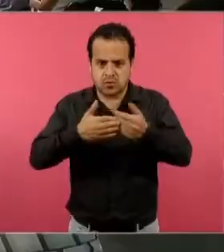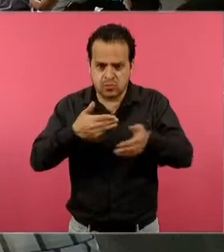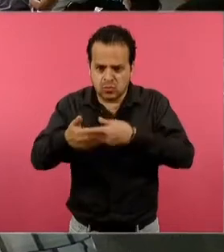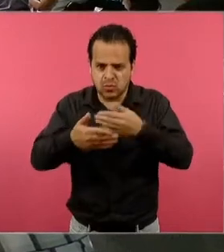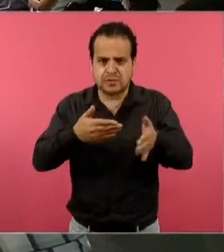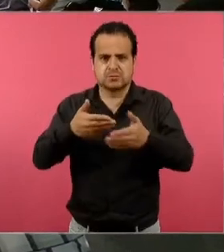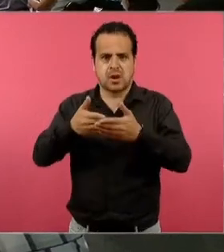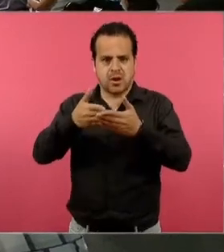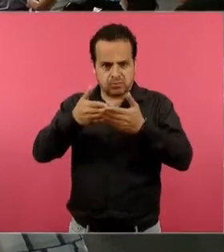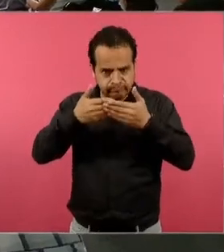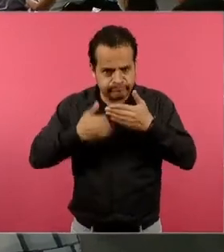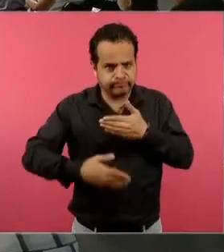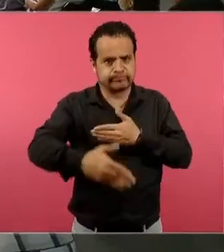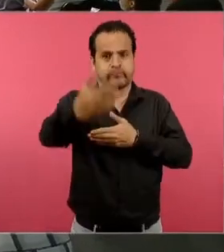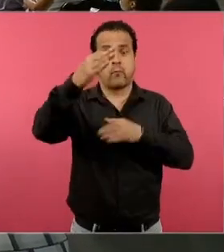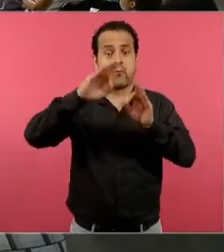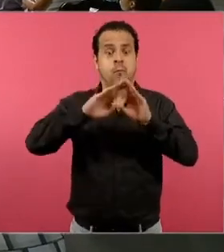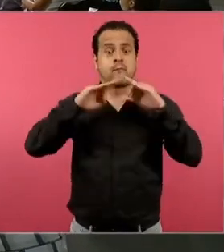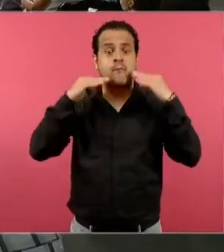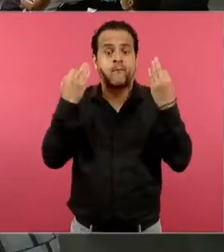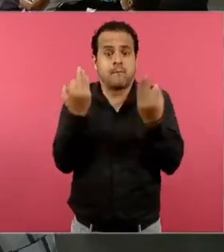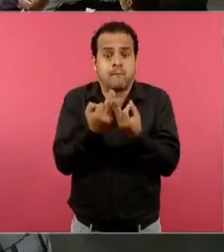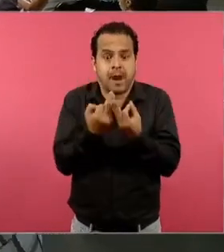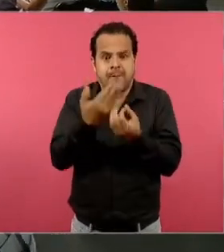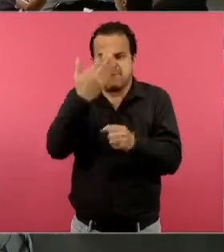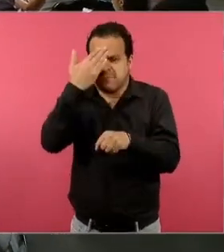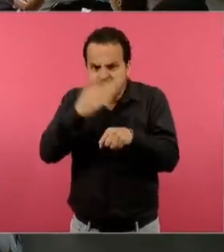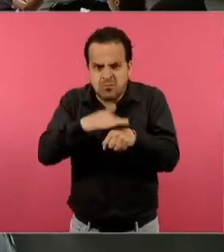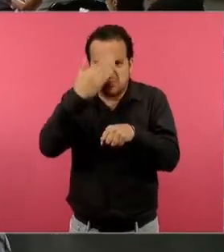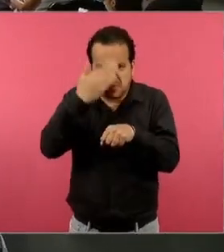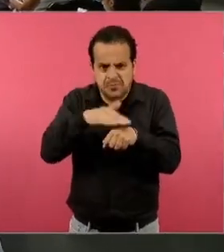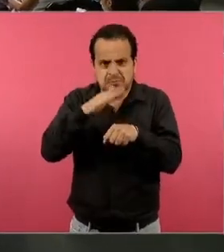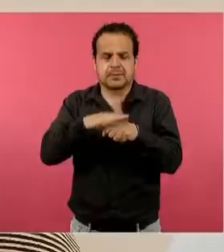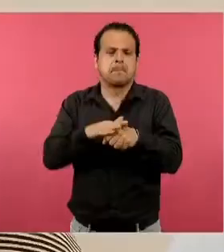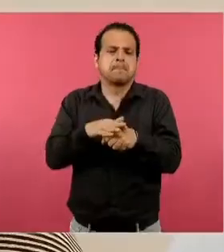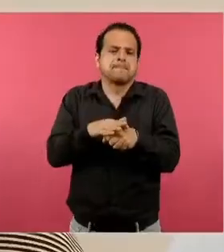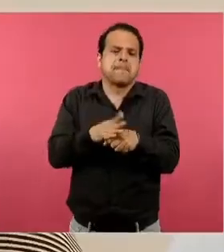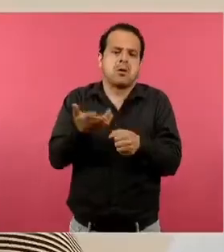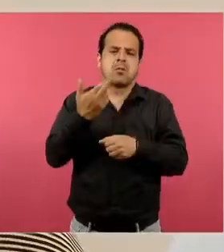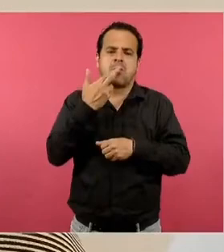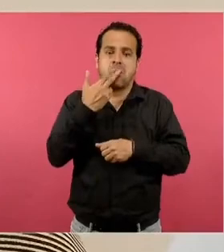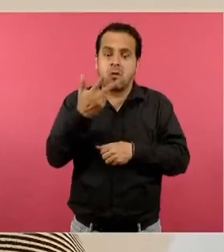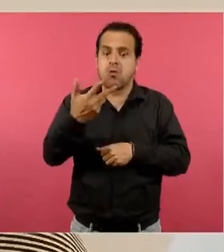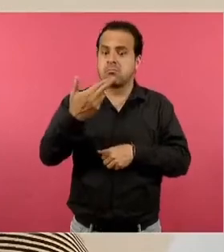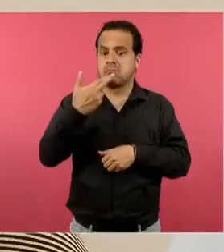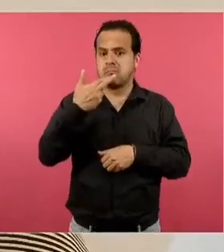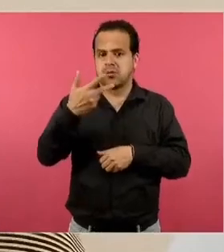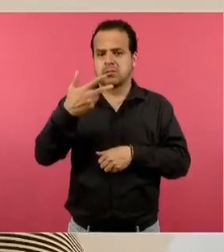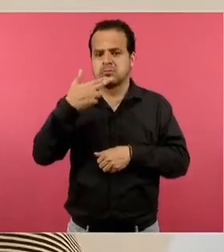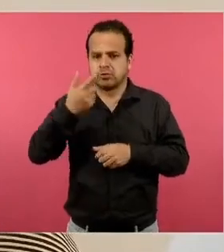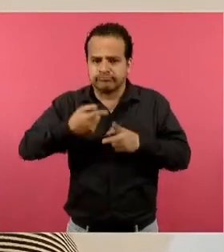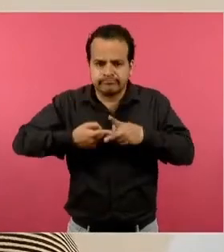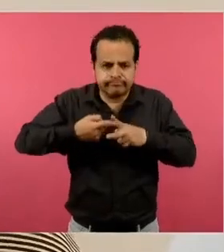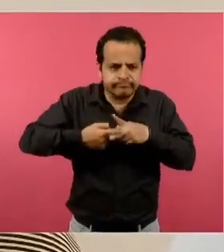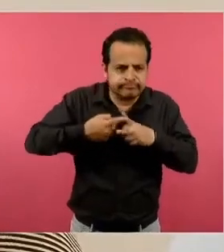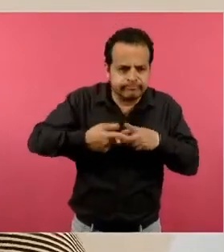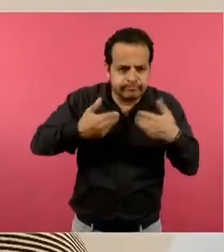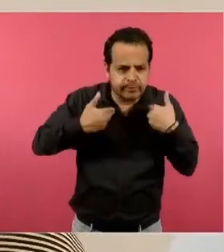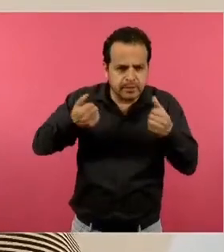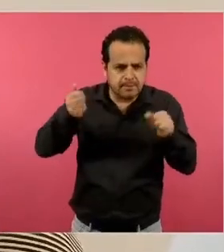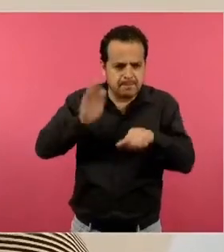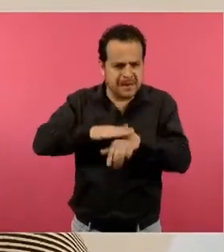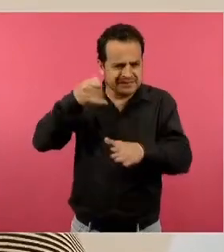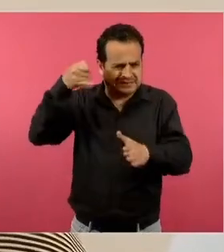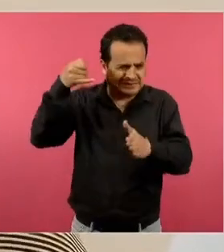Entonces, frente a la memorización tenemos la significatividad, es decir, lo que implica organizar, analizar, comprender la realidad,